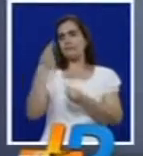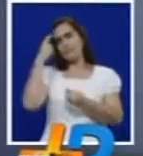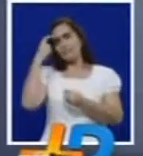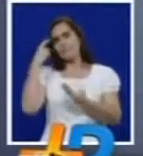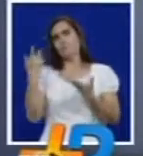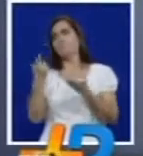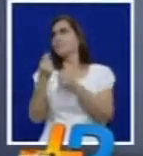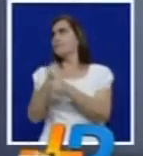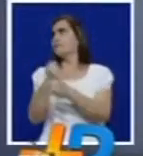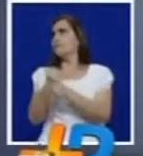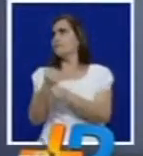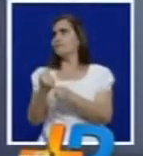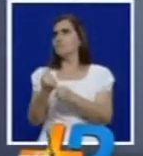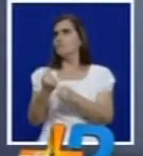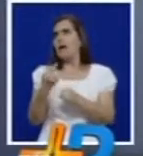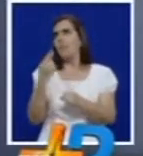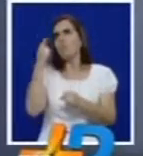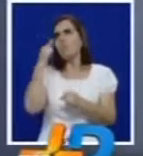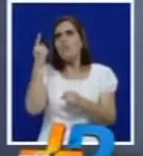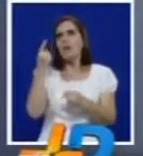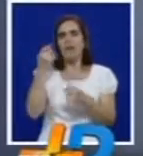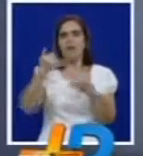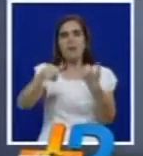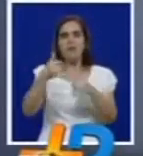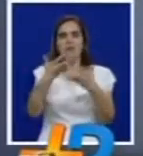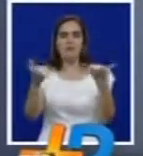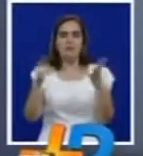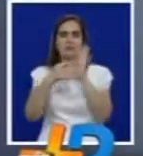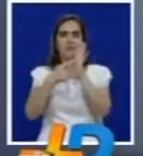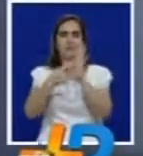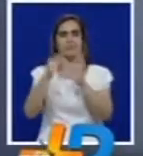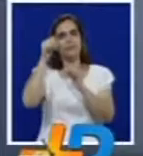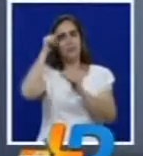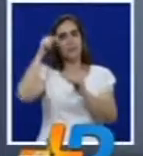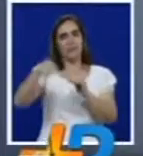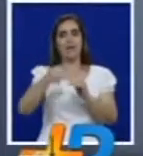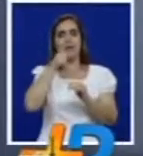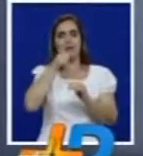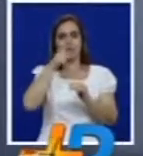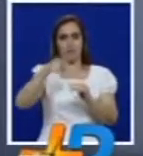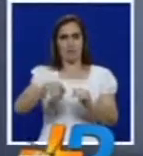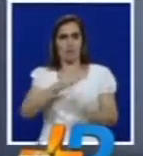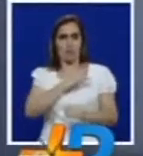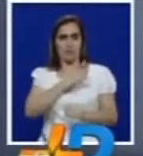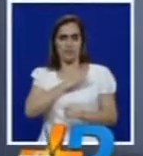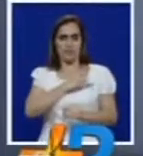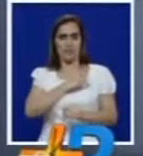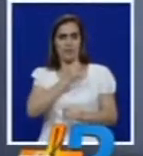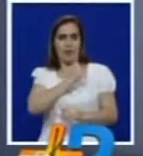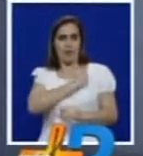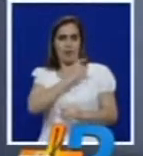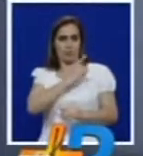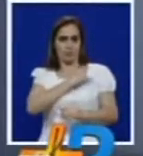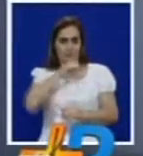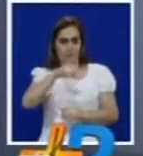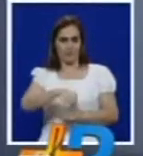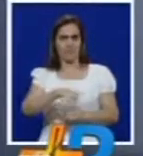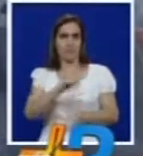piruetas y malabares la siguiente es una nota preparada por estudiantes de la sala de periodismo de la Universidad Autónoma de Occidente